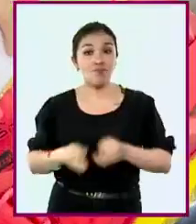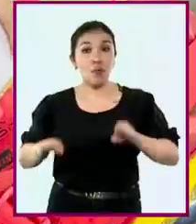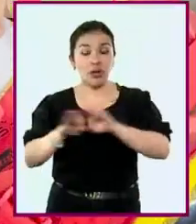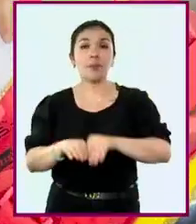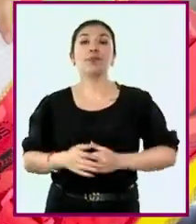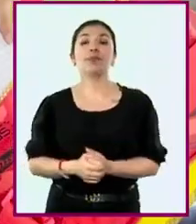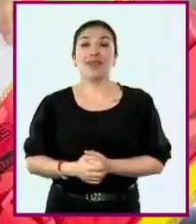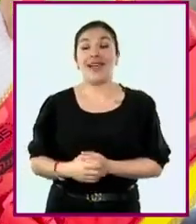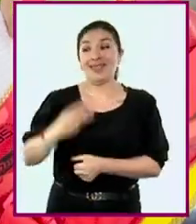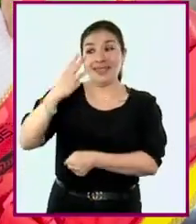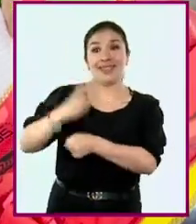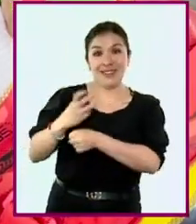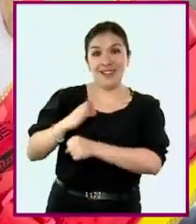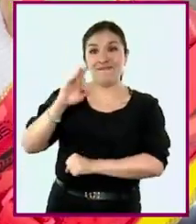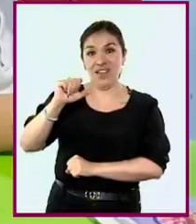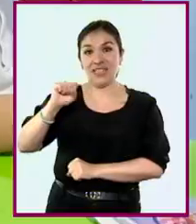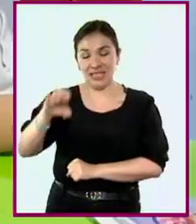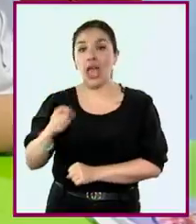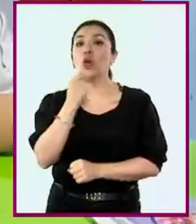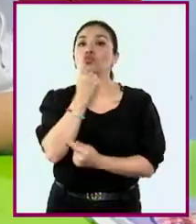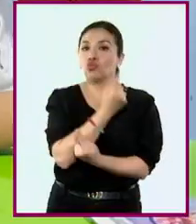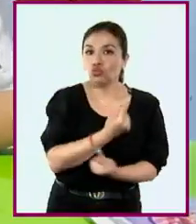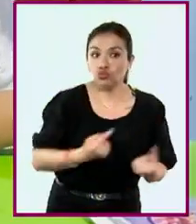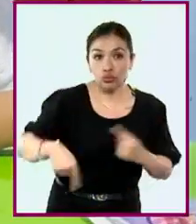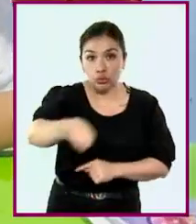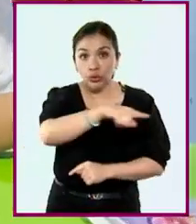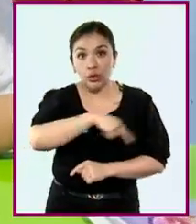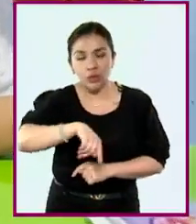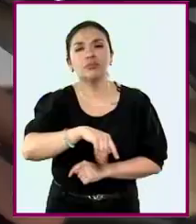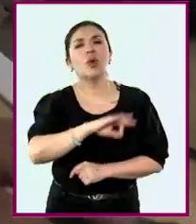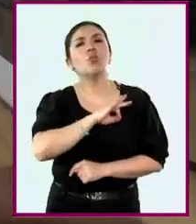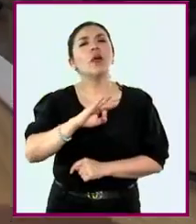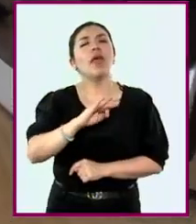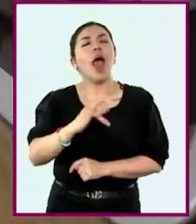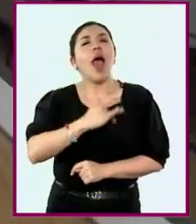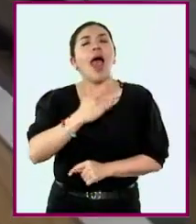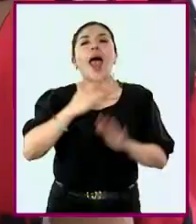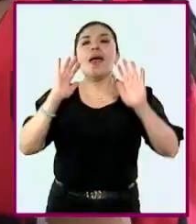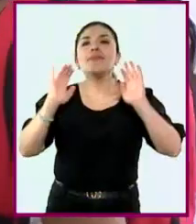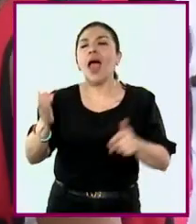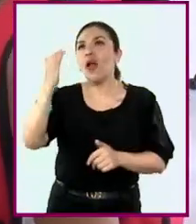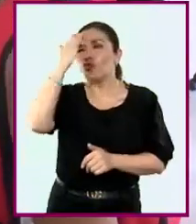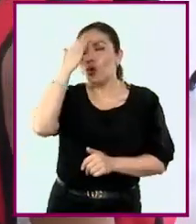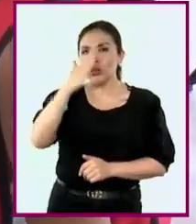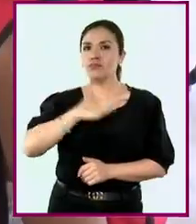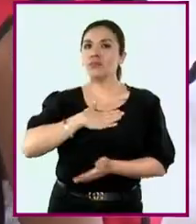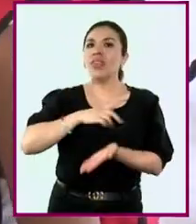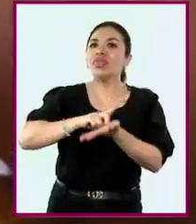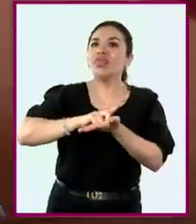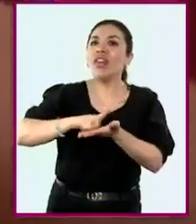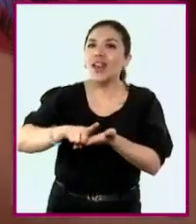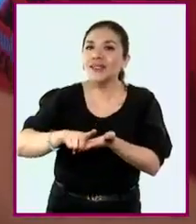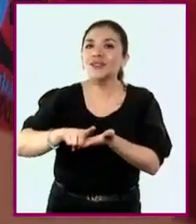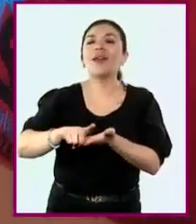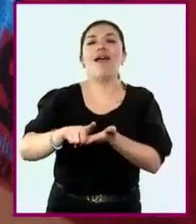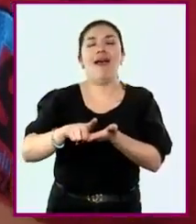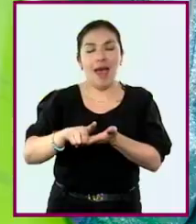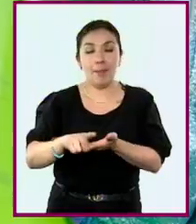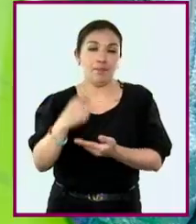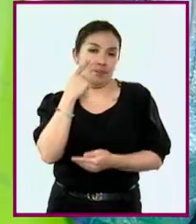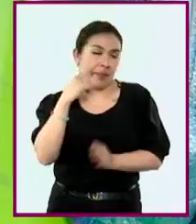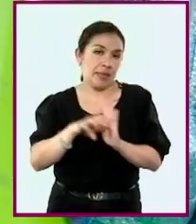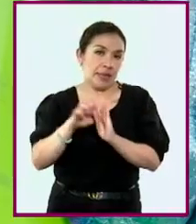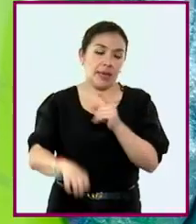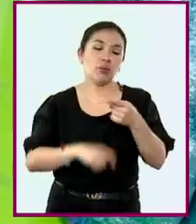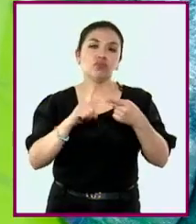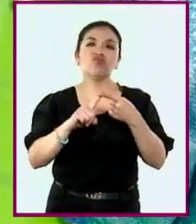es que durante la fase 3, las niñas y los niños se acercan al reconocimiento de sus derechos, entre